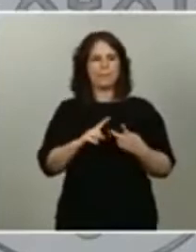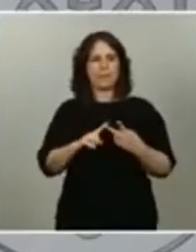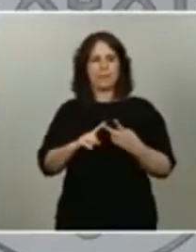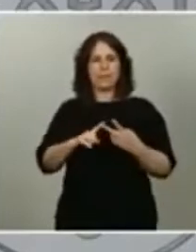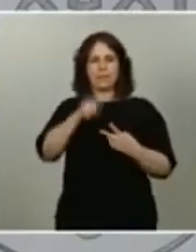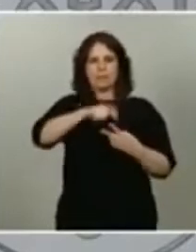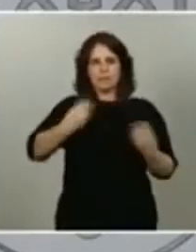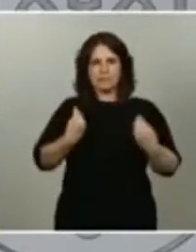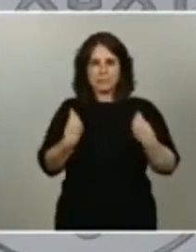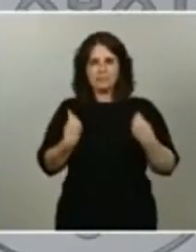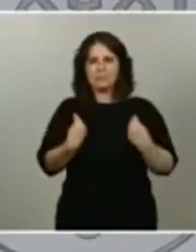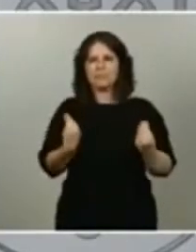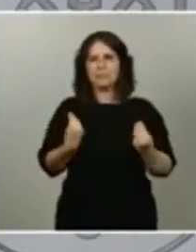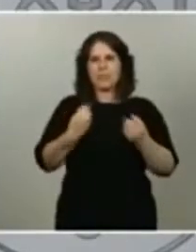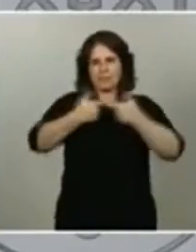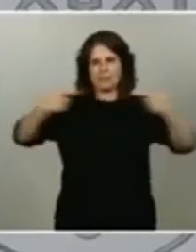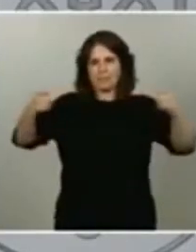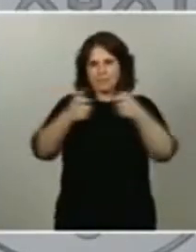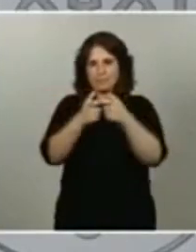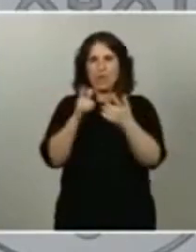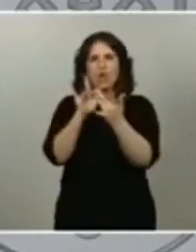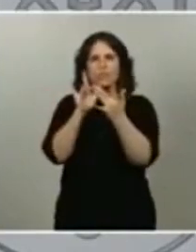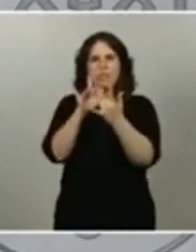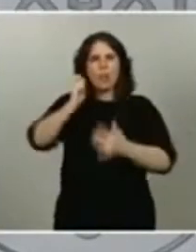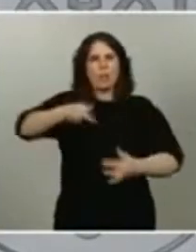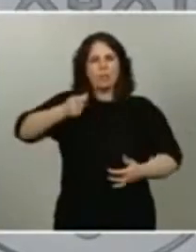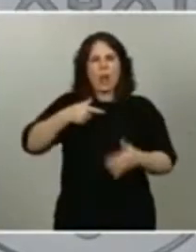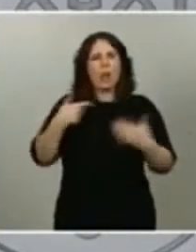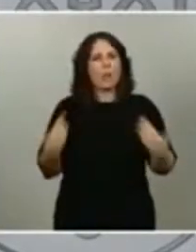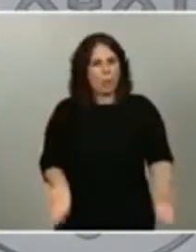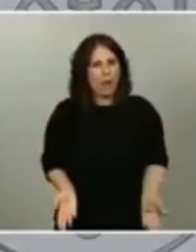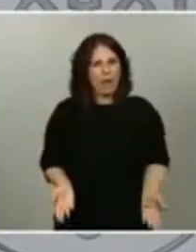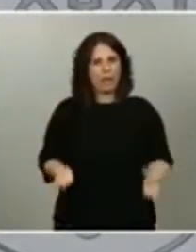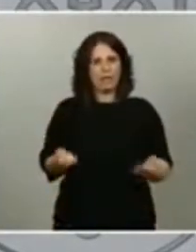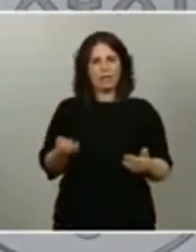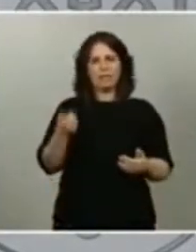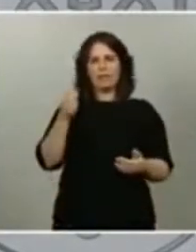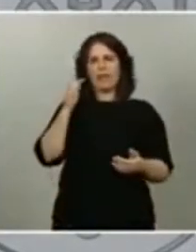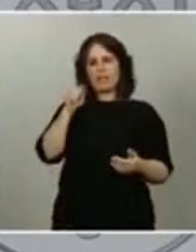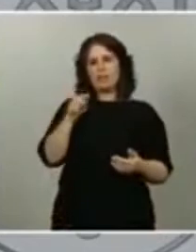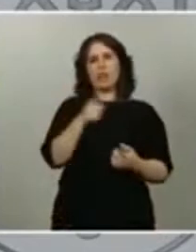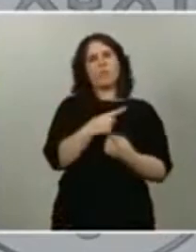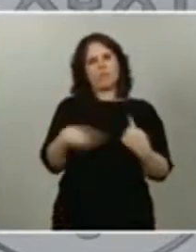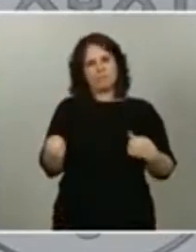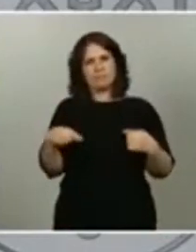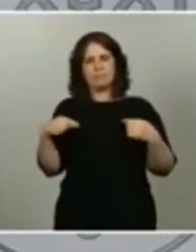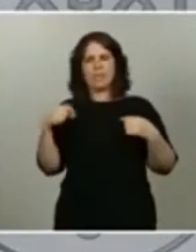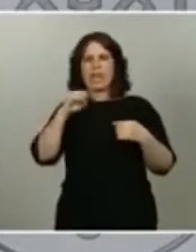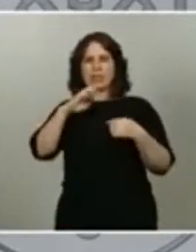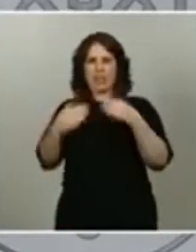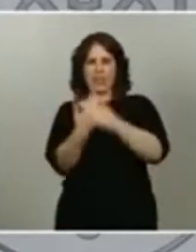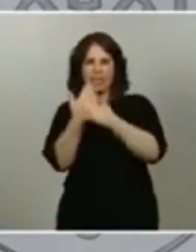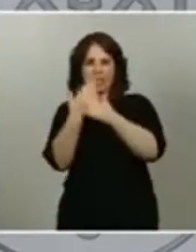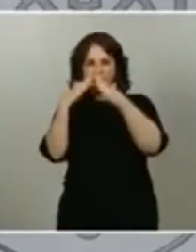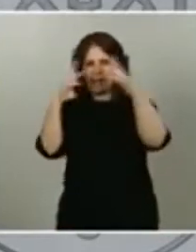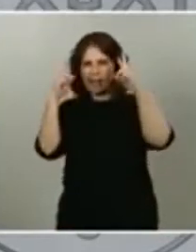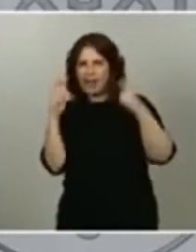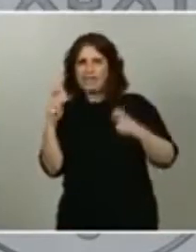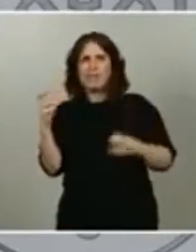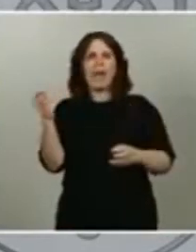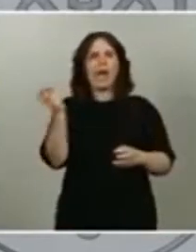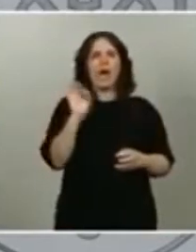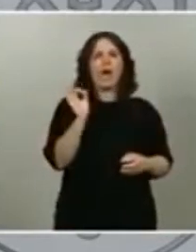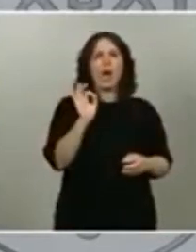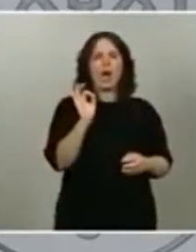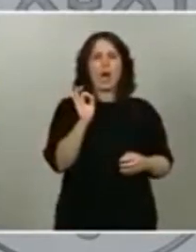habituales, que establecen que marcan las pautas de aislamiento, de cuarentena o directamente de que no puedan circular